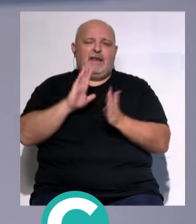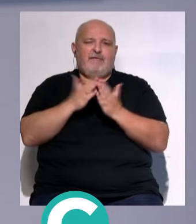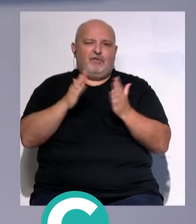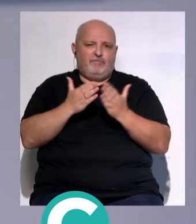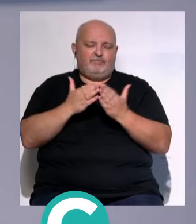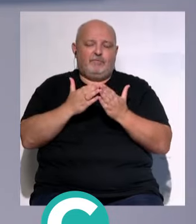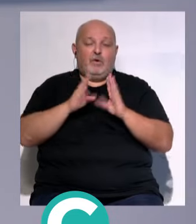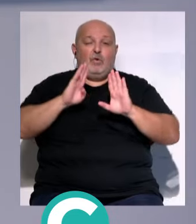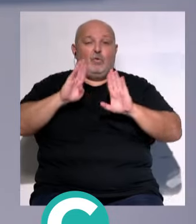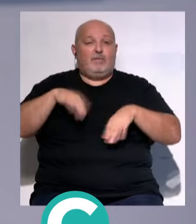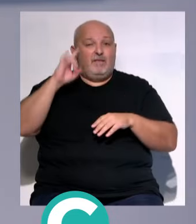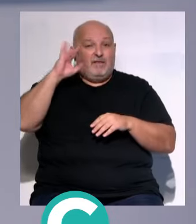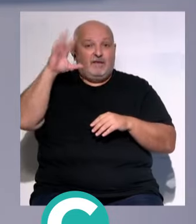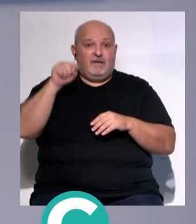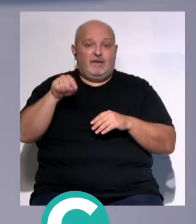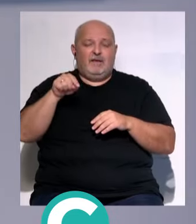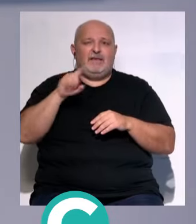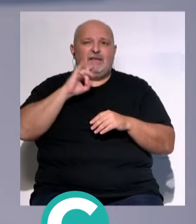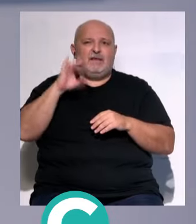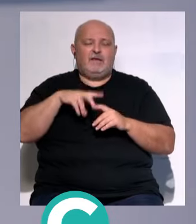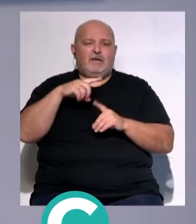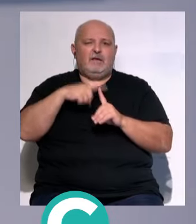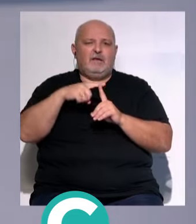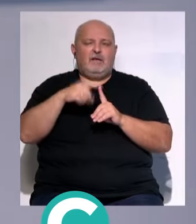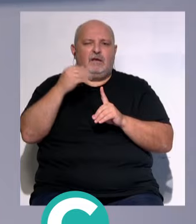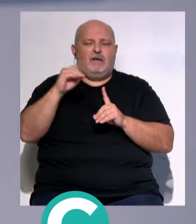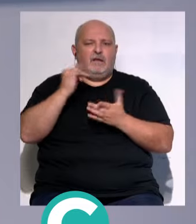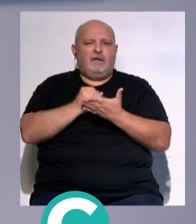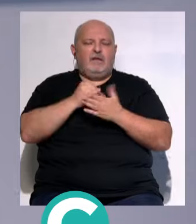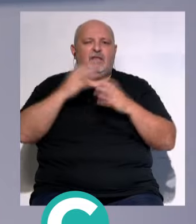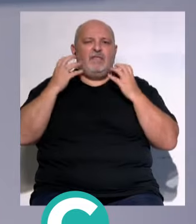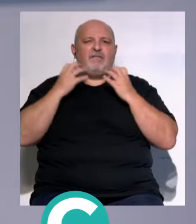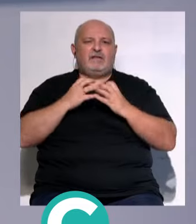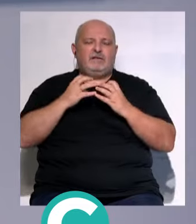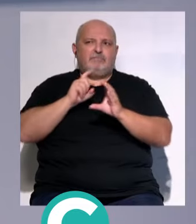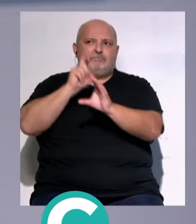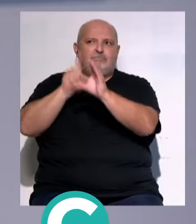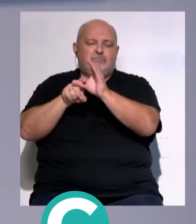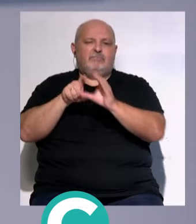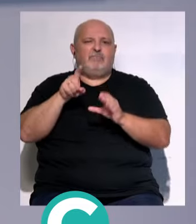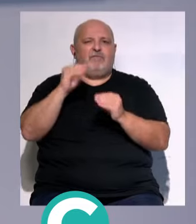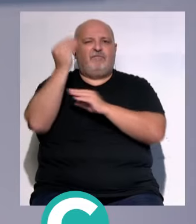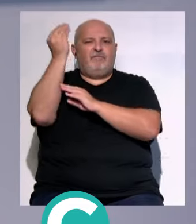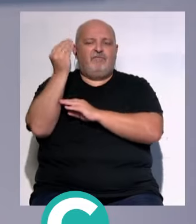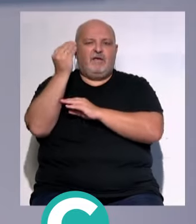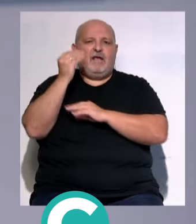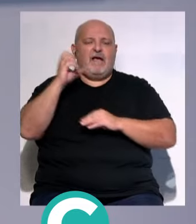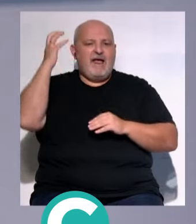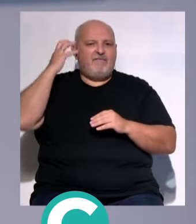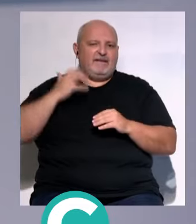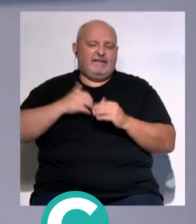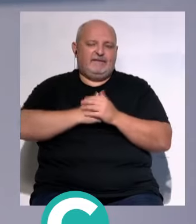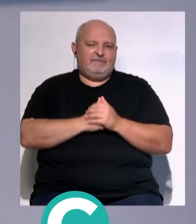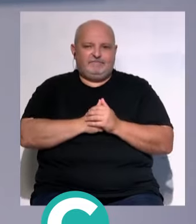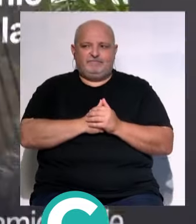libro... ...la última iniciativa... ...ha sido sumarse al Instituto Cervantes... ...en la promoción de la figura de Rafael Alberti.